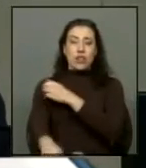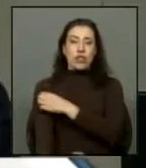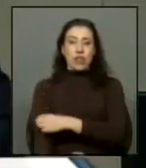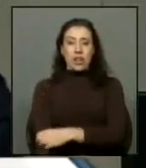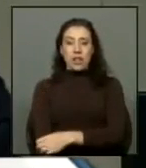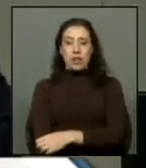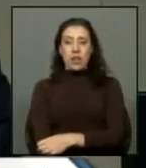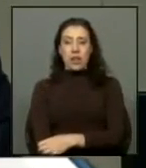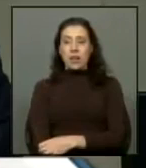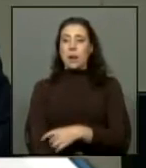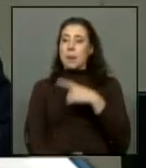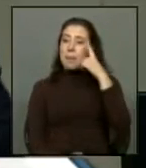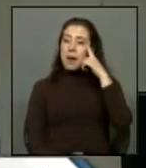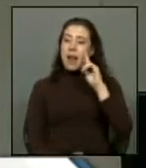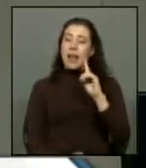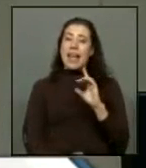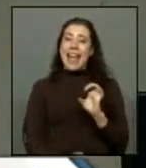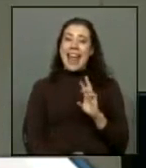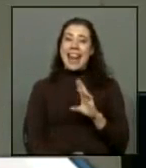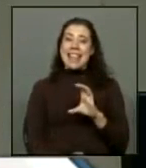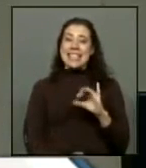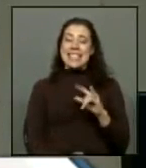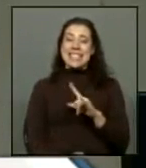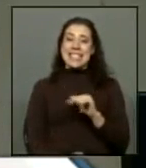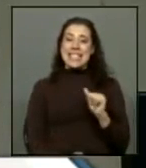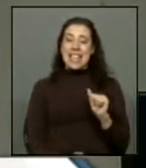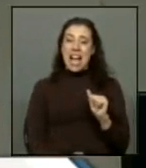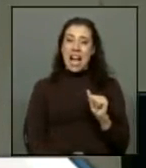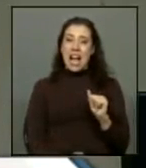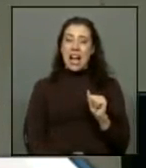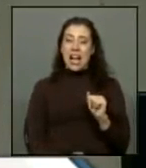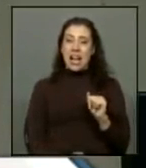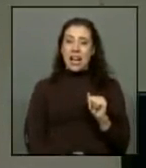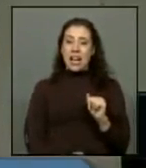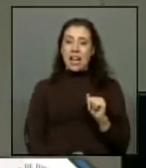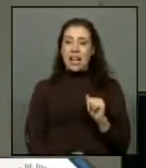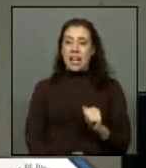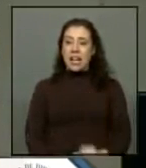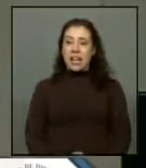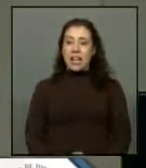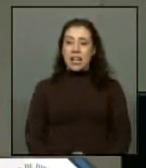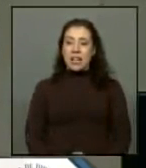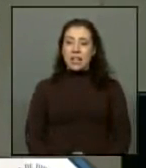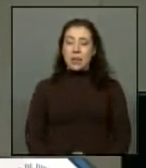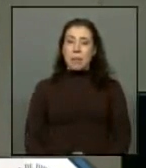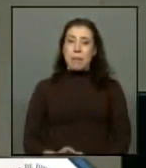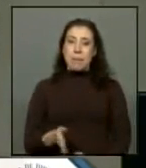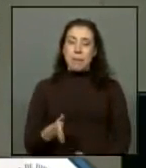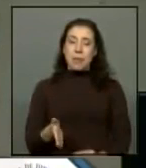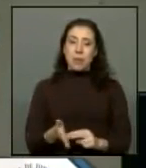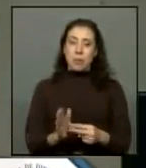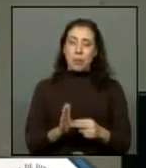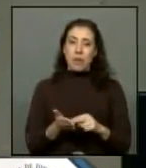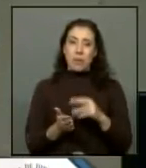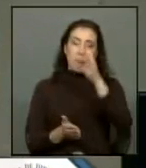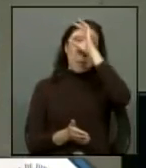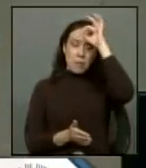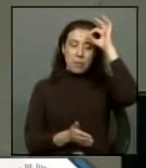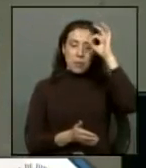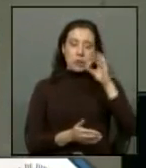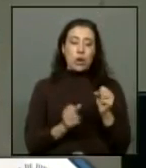para que la comuna de Arcilla, una de las comunas que está en permanente conflicto mapuche,